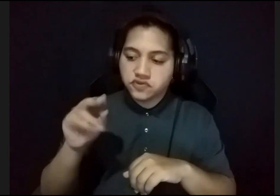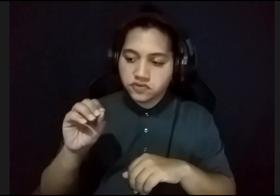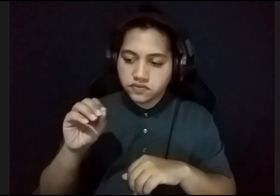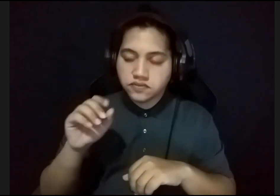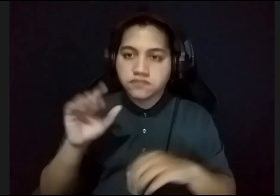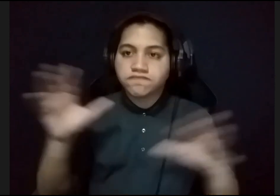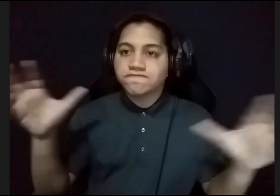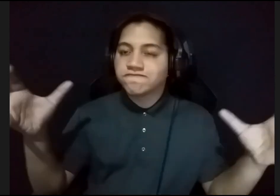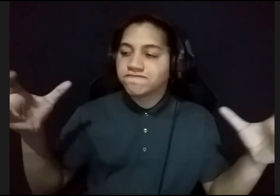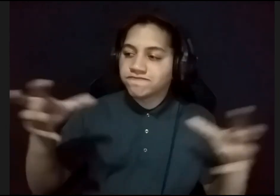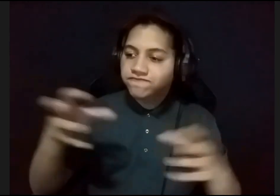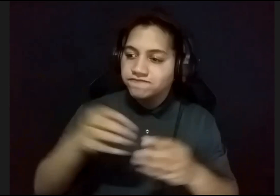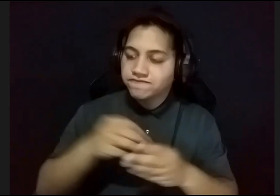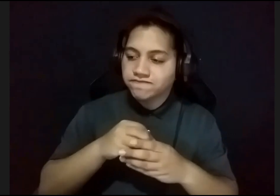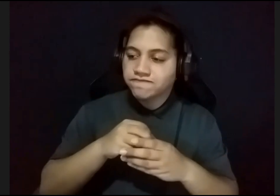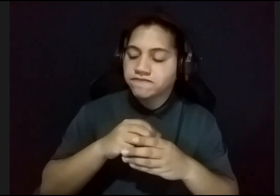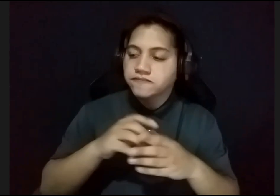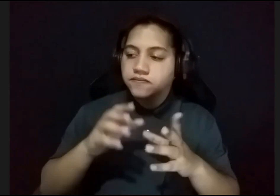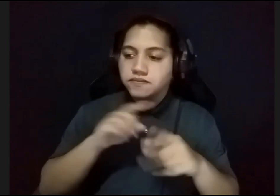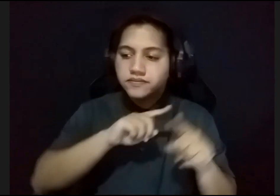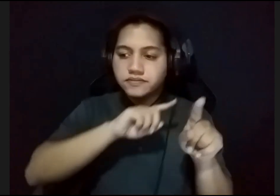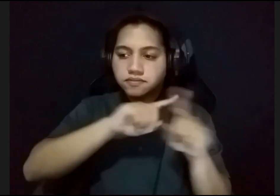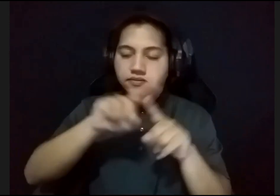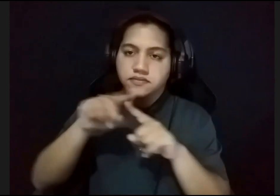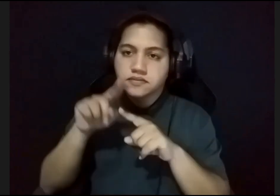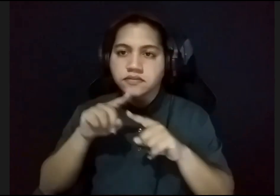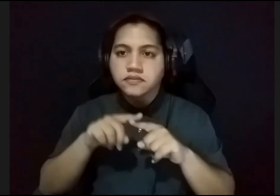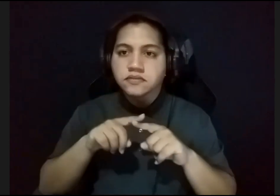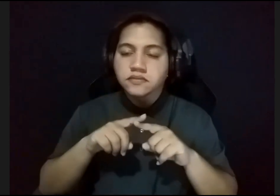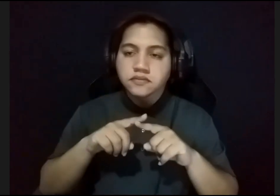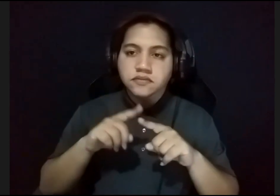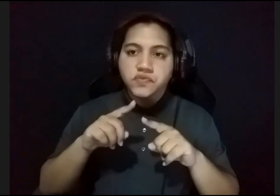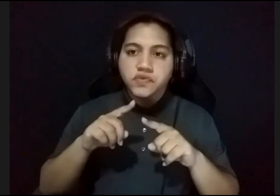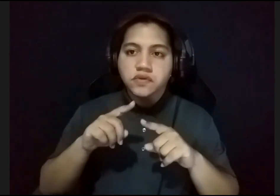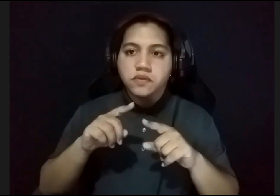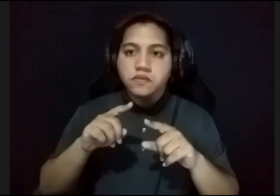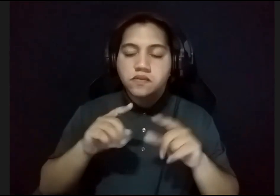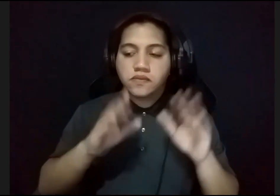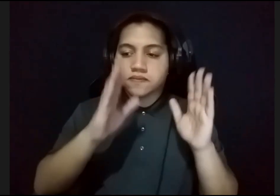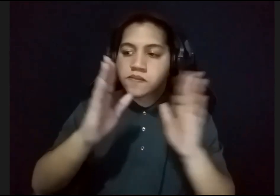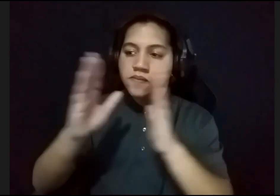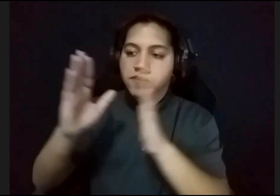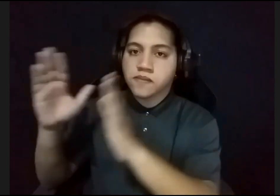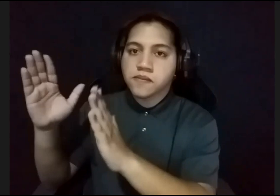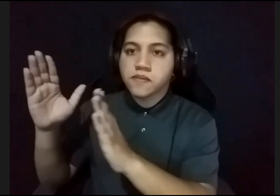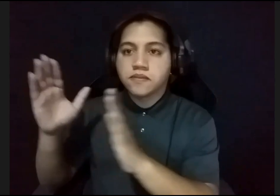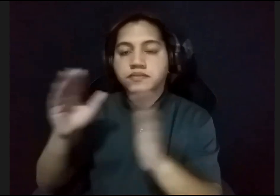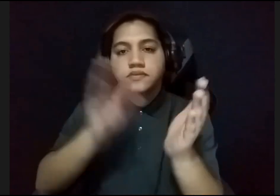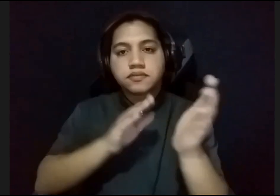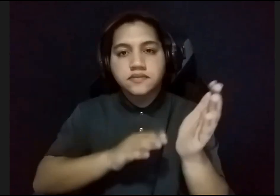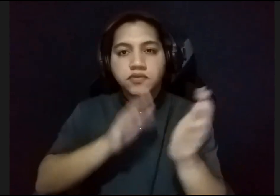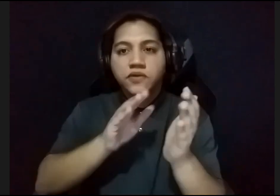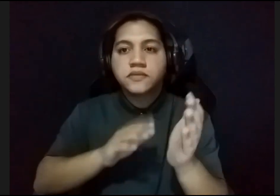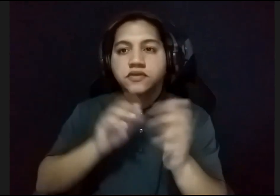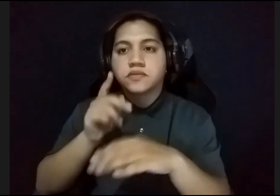muchas de las piezas de las diferentes, o sea, por decirlo así, partituras de la plena puertorriqueña. Ustedes